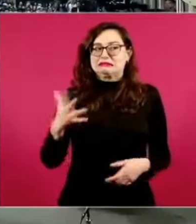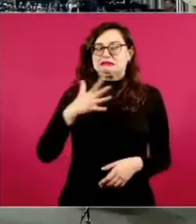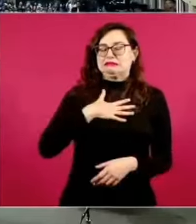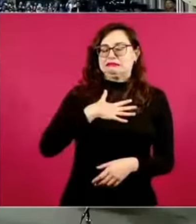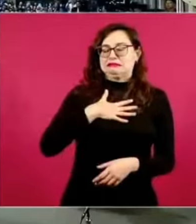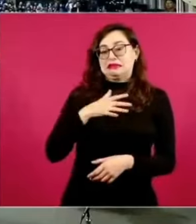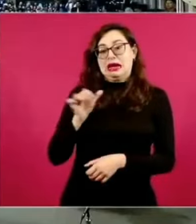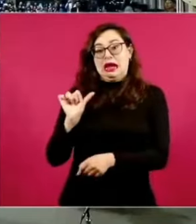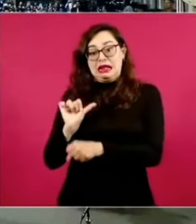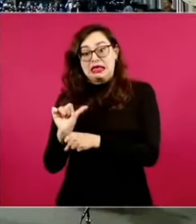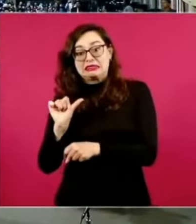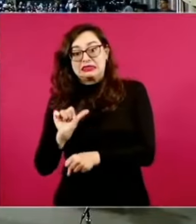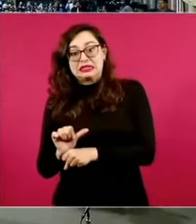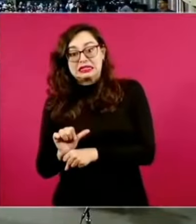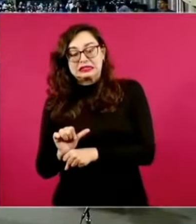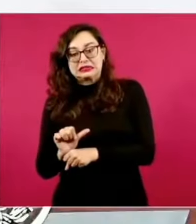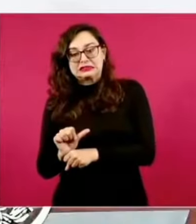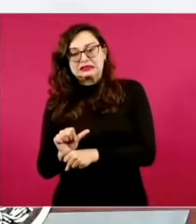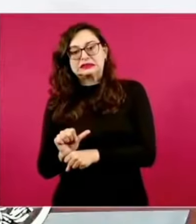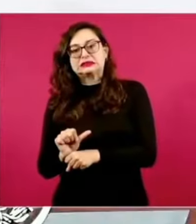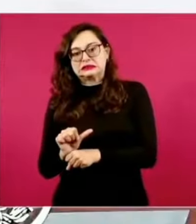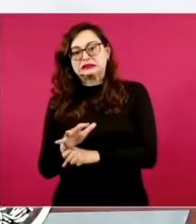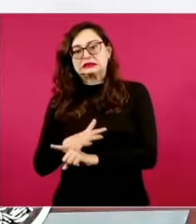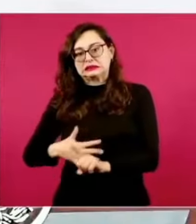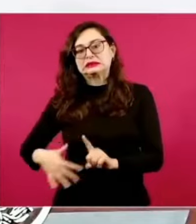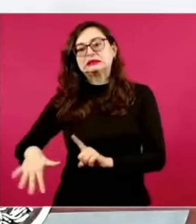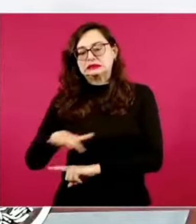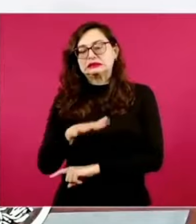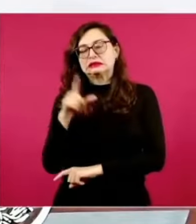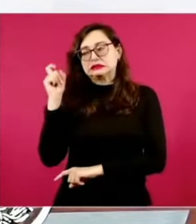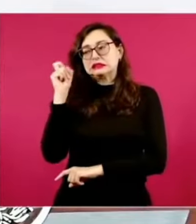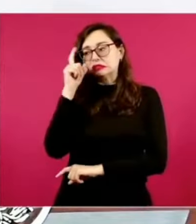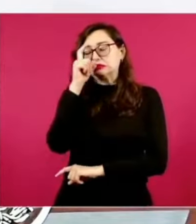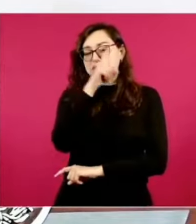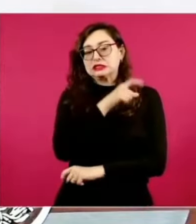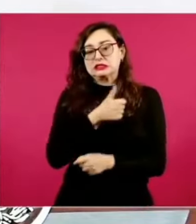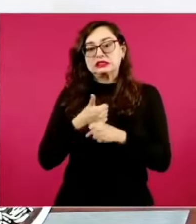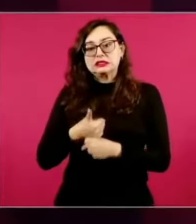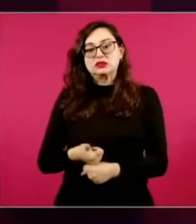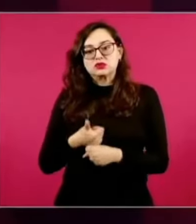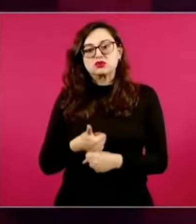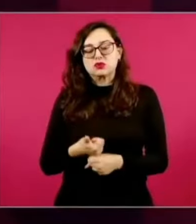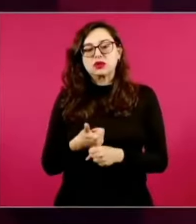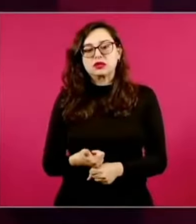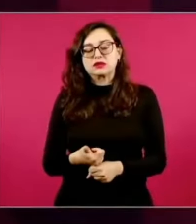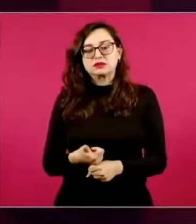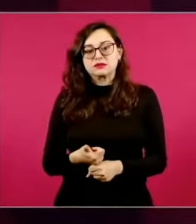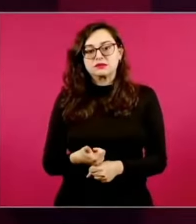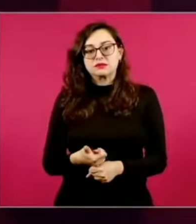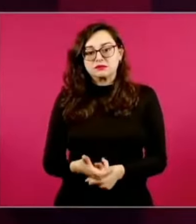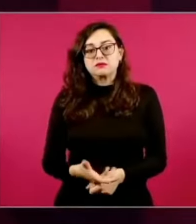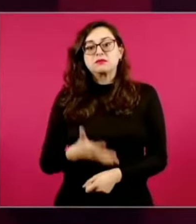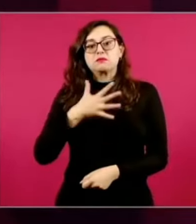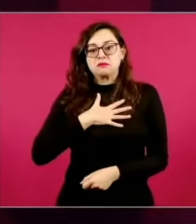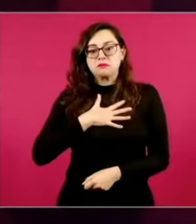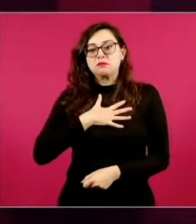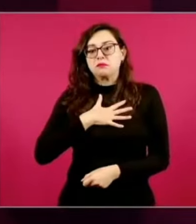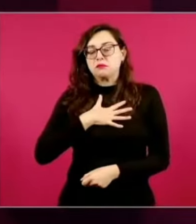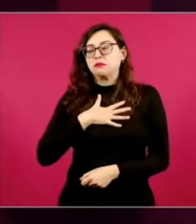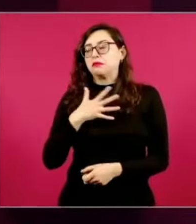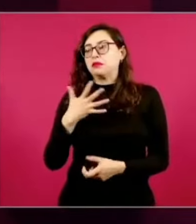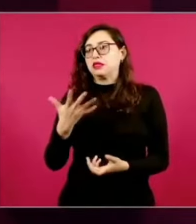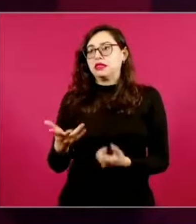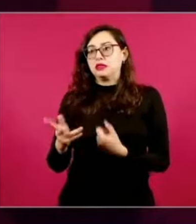estamos pasando una situación muy difícil en mi país. Mi pueblo está hoy atravesando